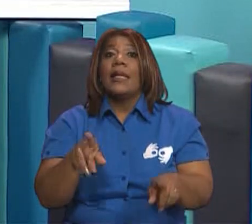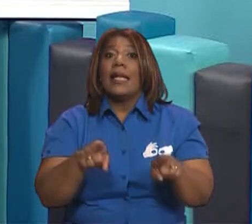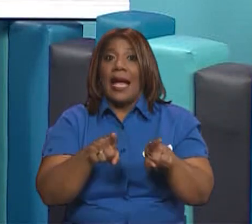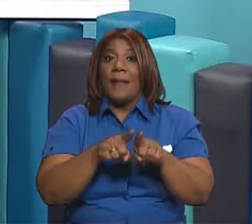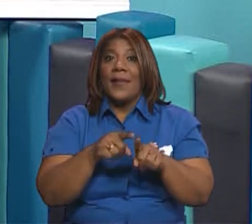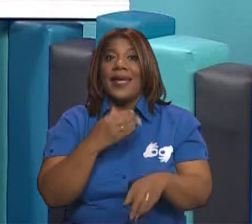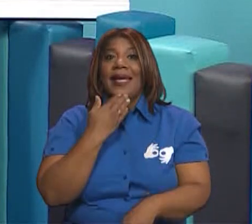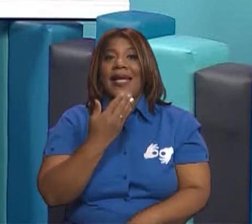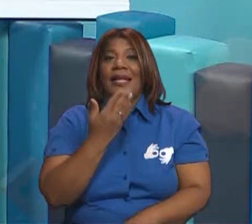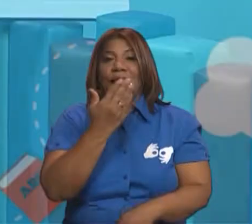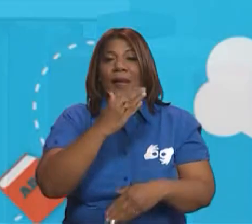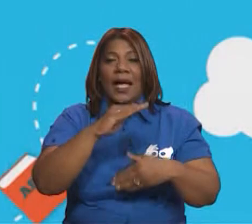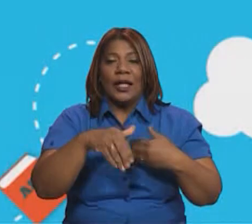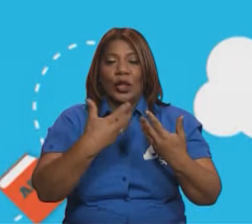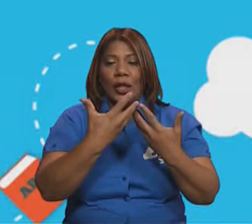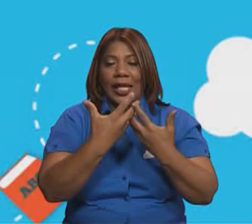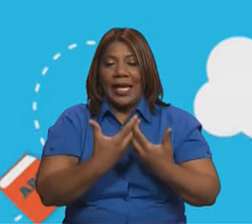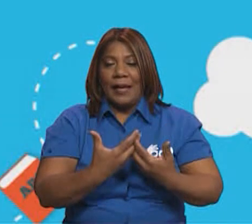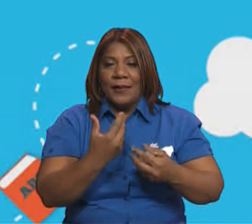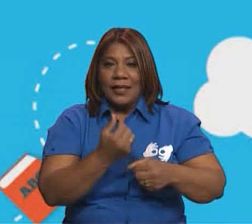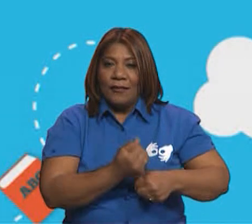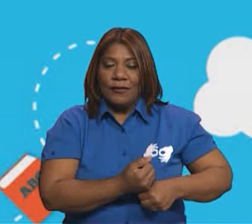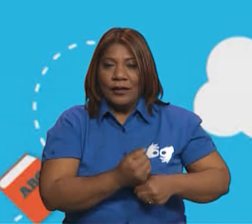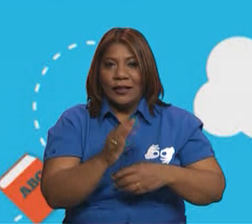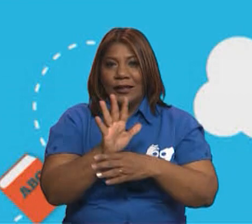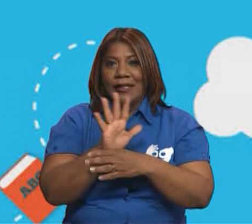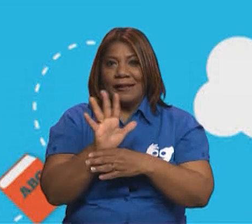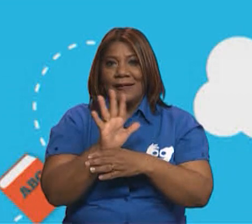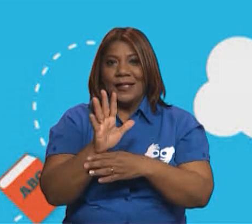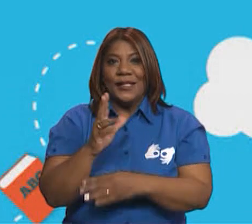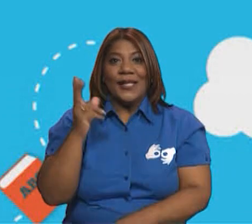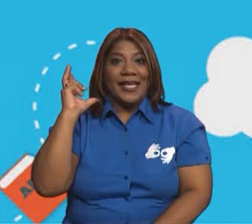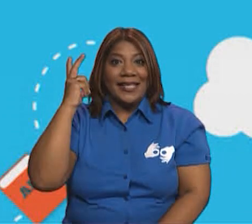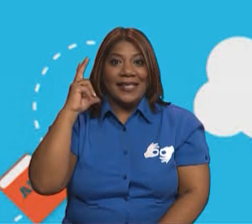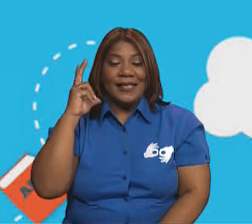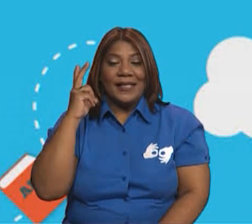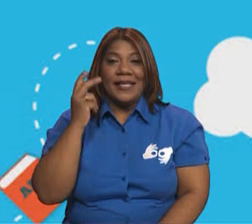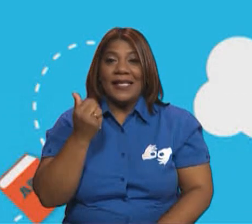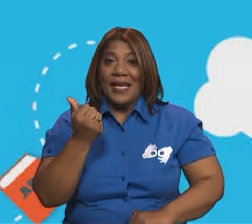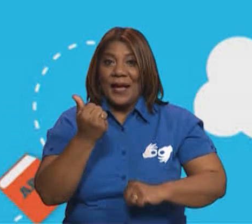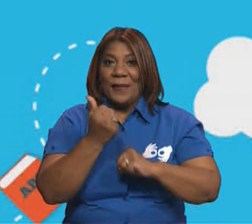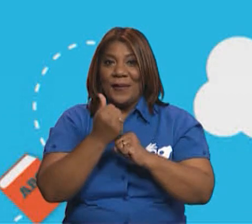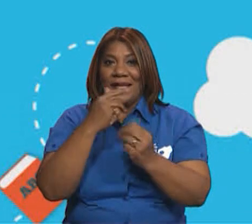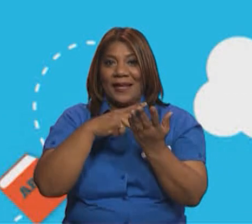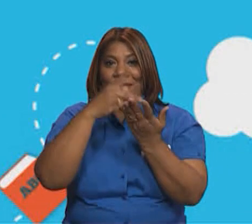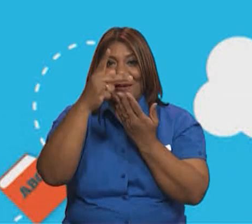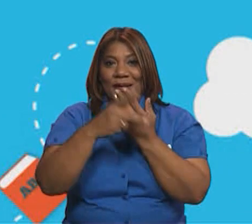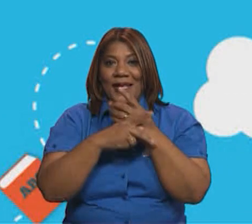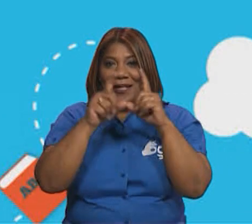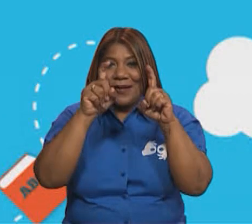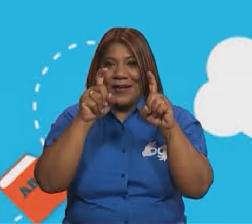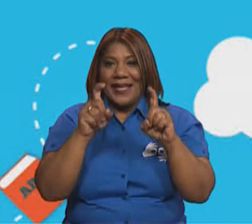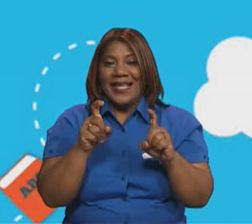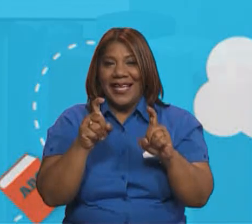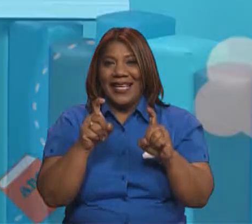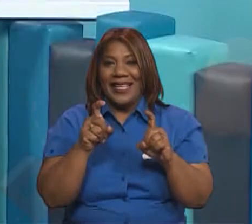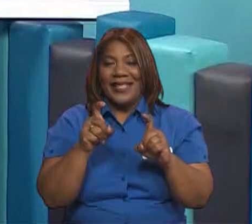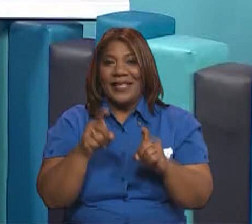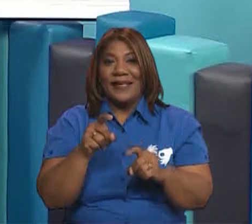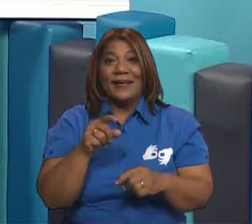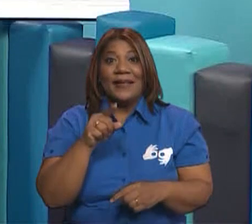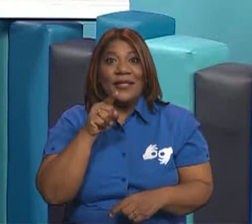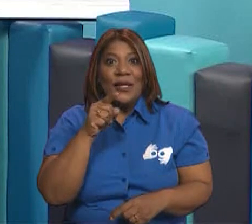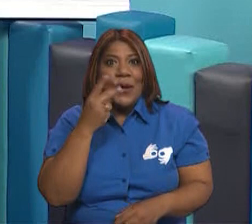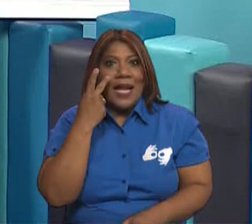patrocinadores, fundaciones, televisoras y radioemisoras por apoyar este proyecto educativo. Si se